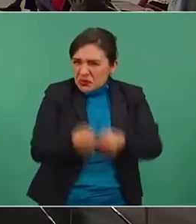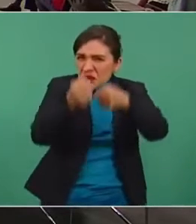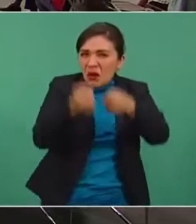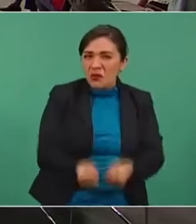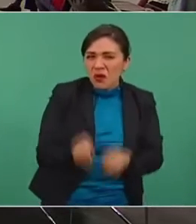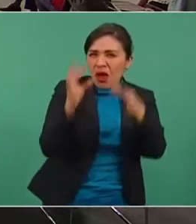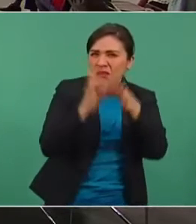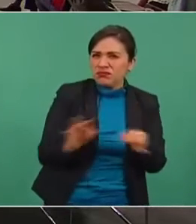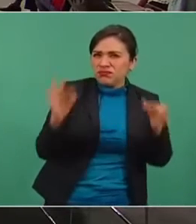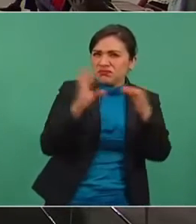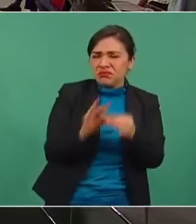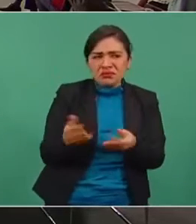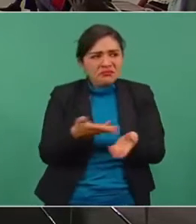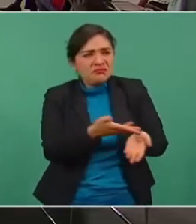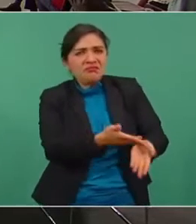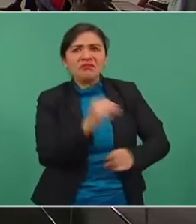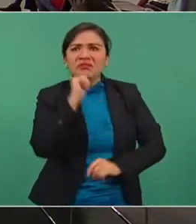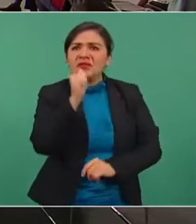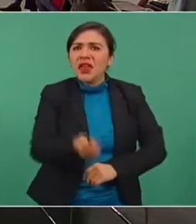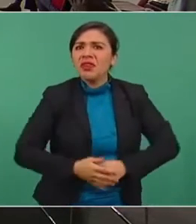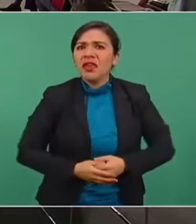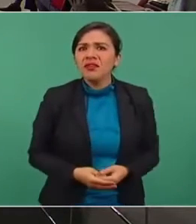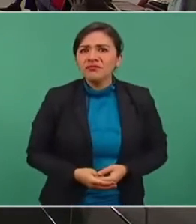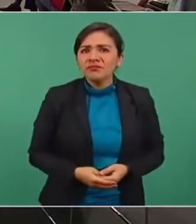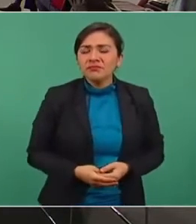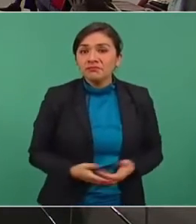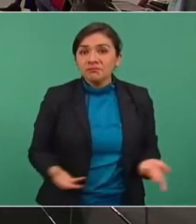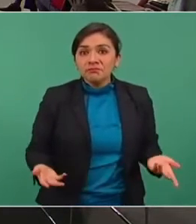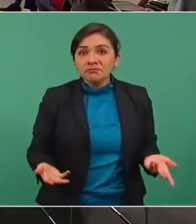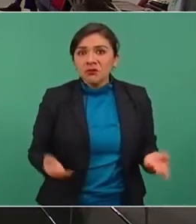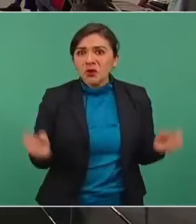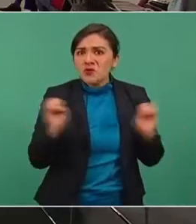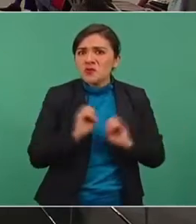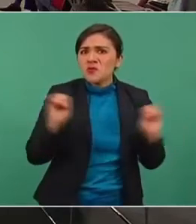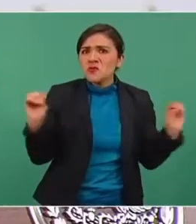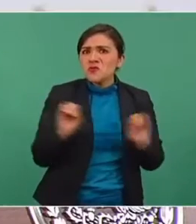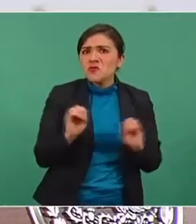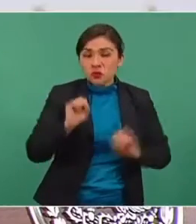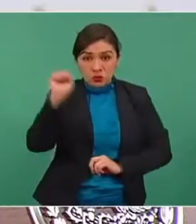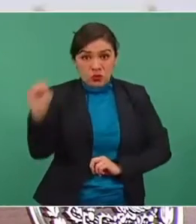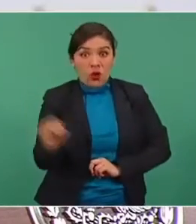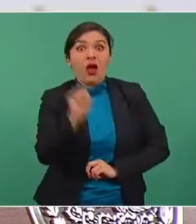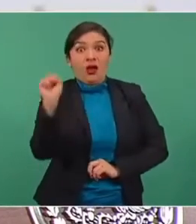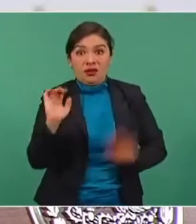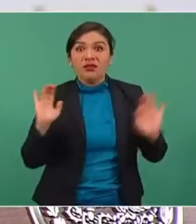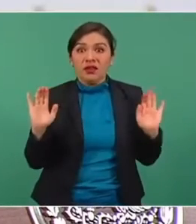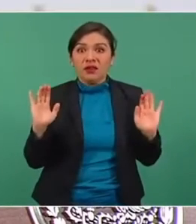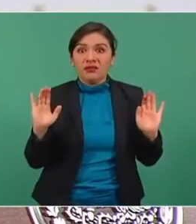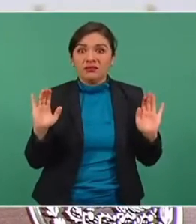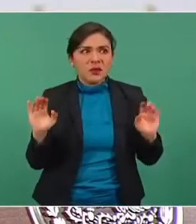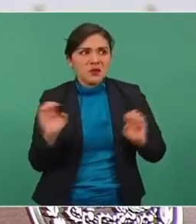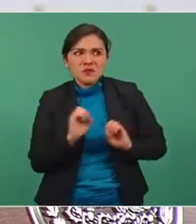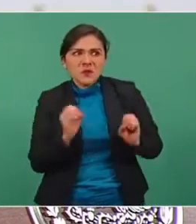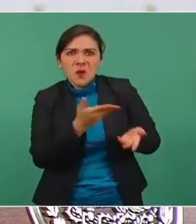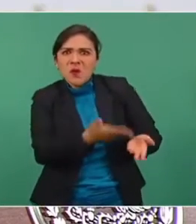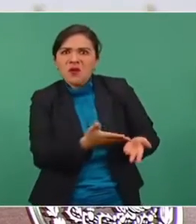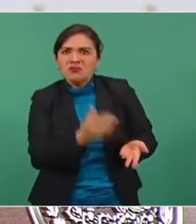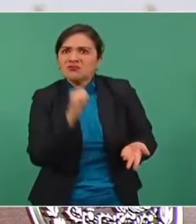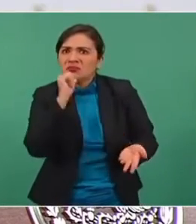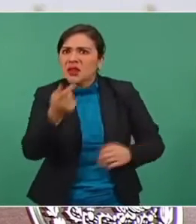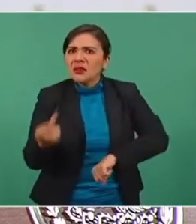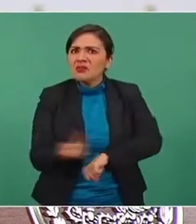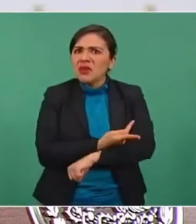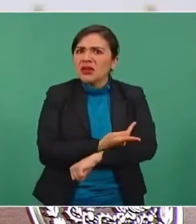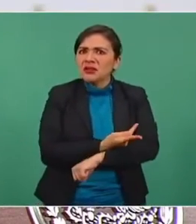Pues no, afortunadamente no ha sido así.